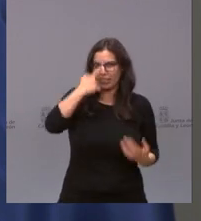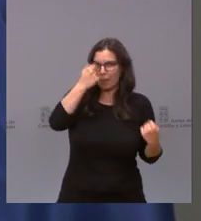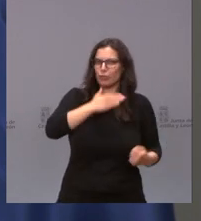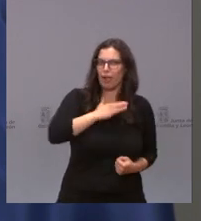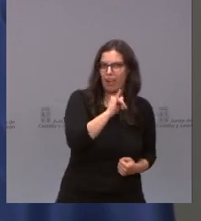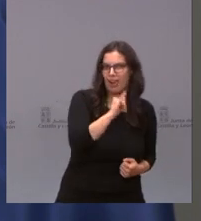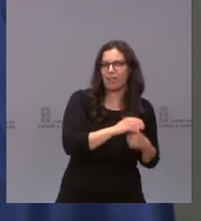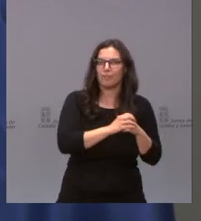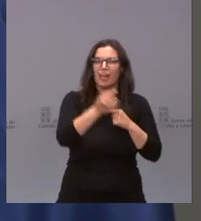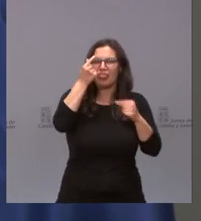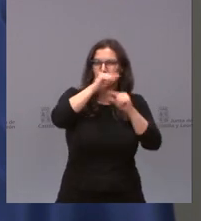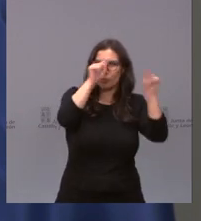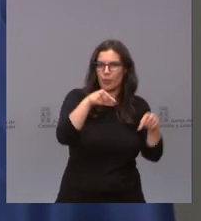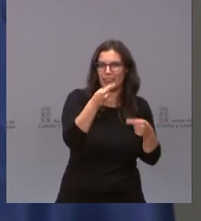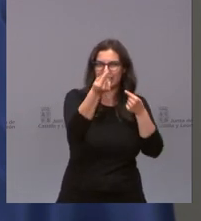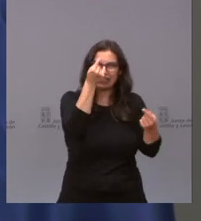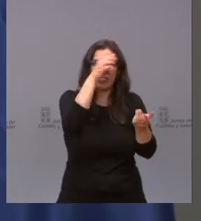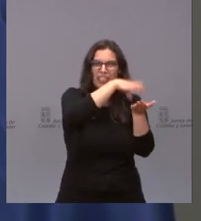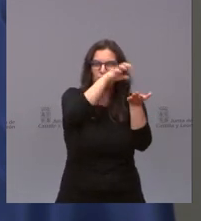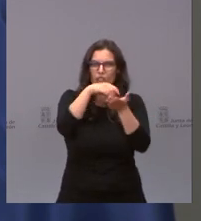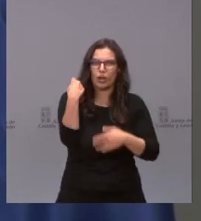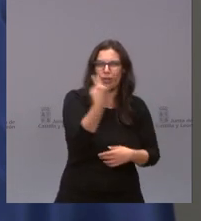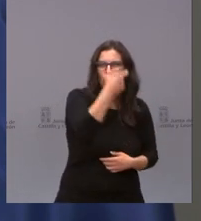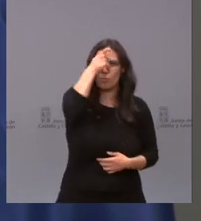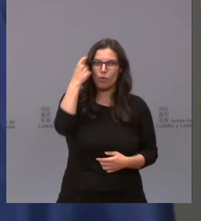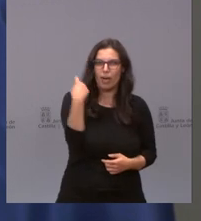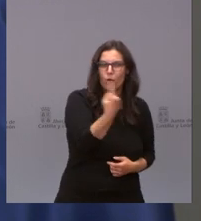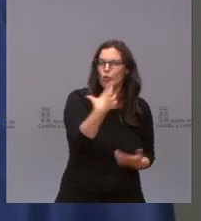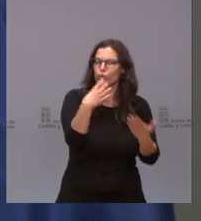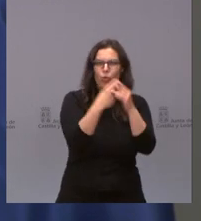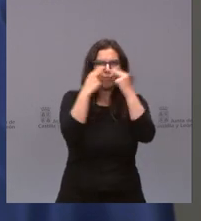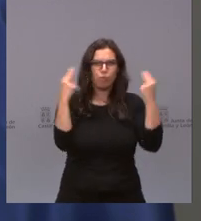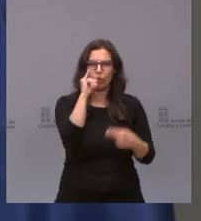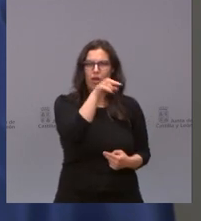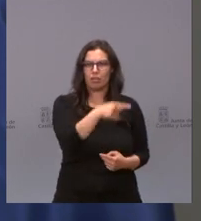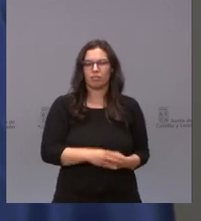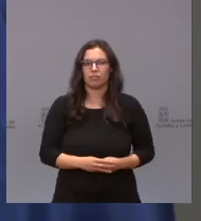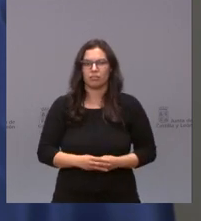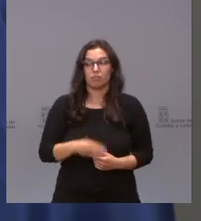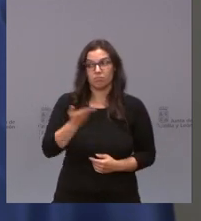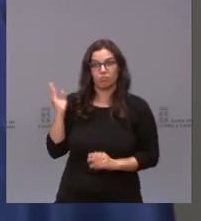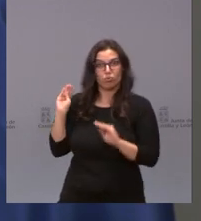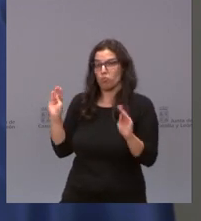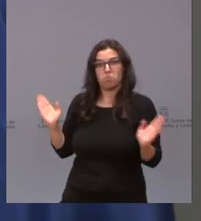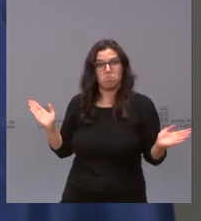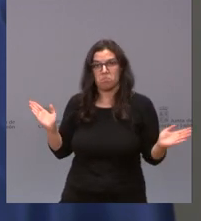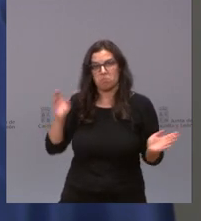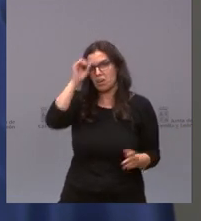nuestros datos provincia por provincia, centro por centro, municipio por municipio, se saben. todo esto otro no se sabe.